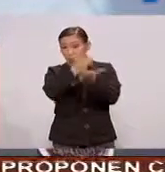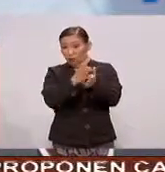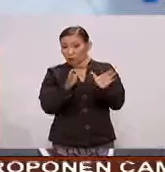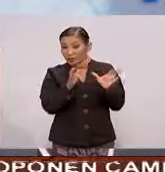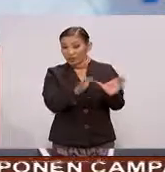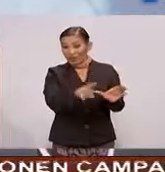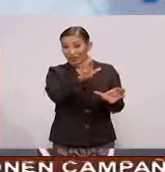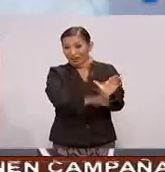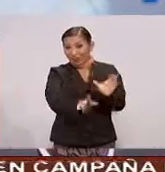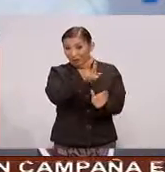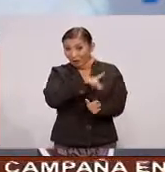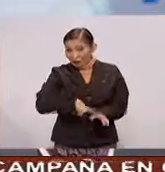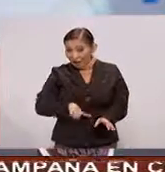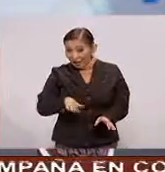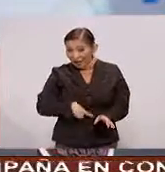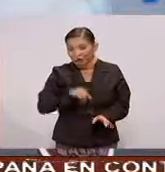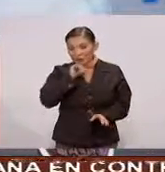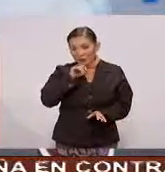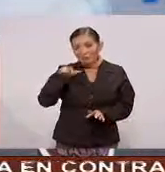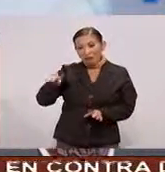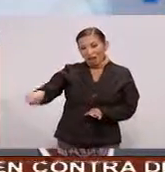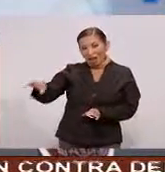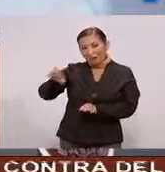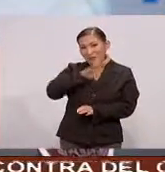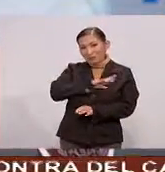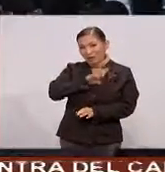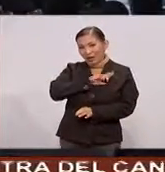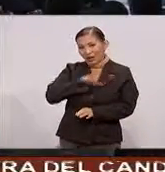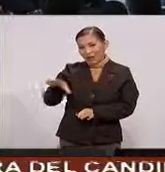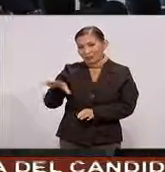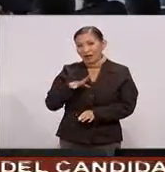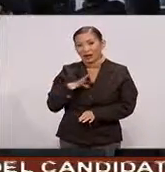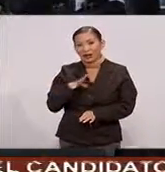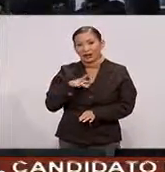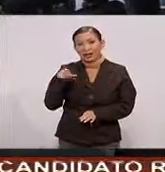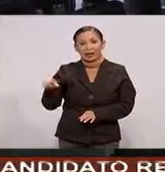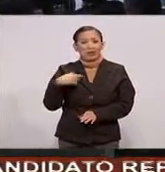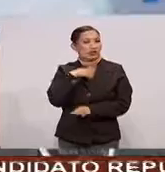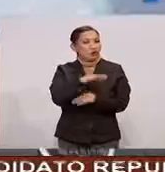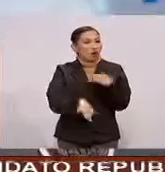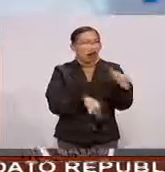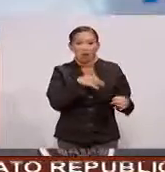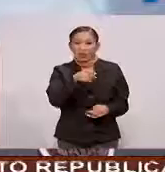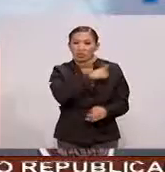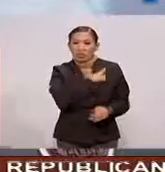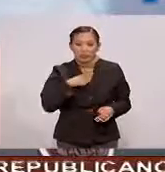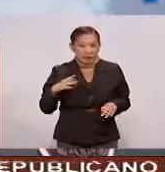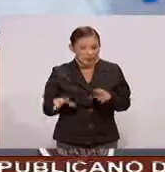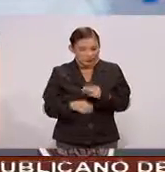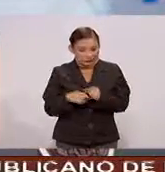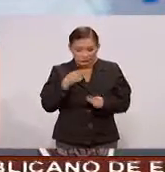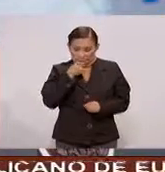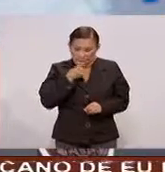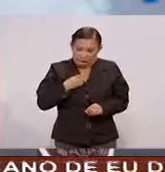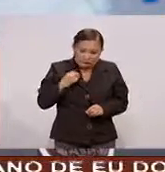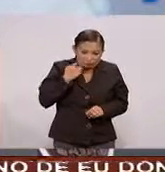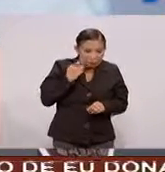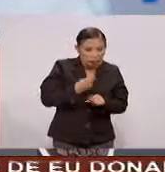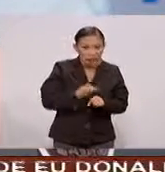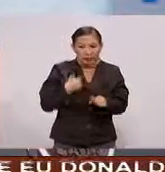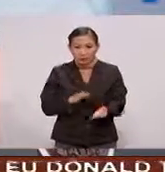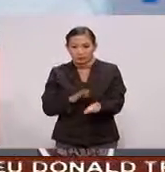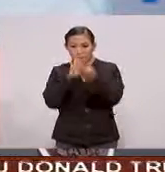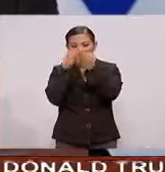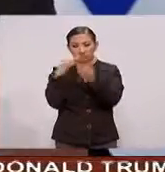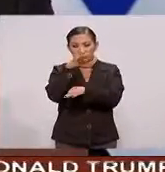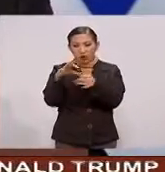Del ámbito público Lo es también Del ámbito privado Y en ello Todos tenemos Que sumar voluntades Y hacer frente